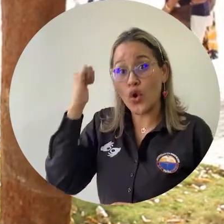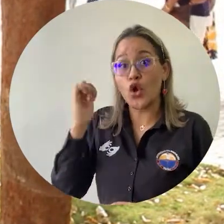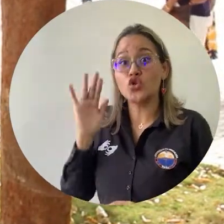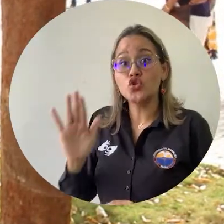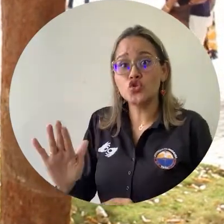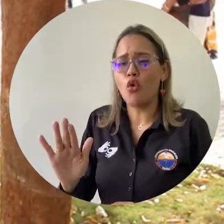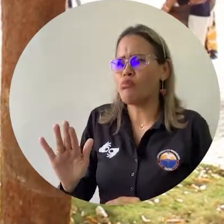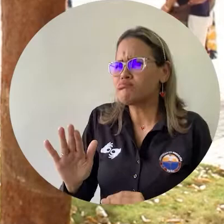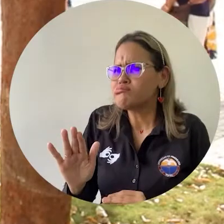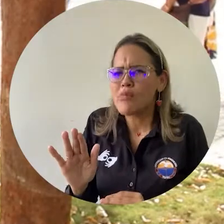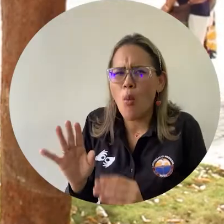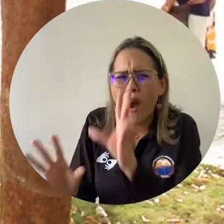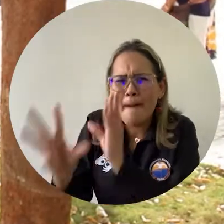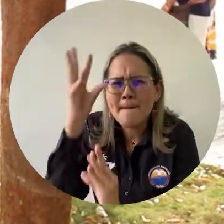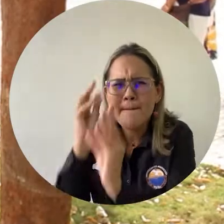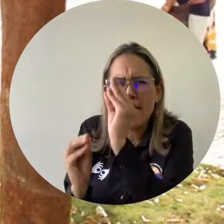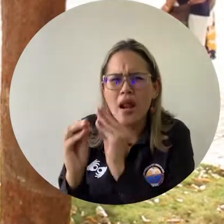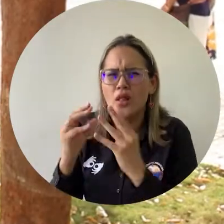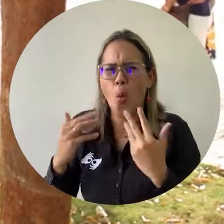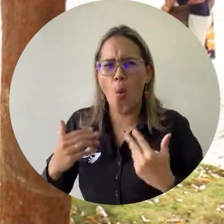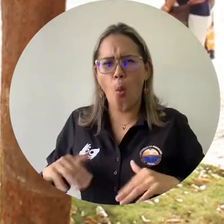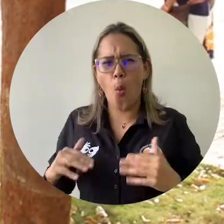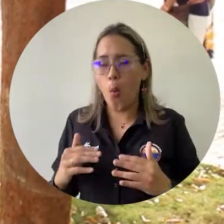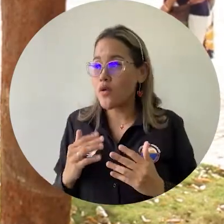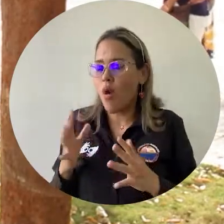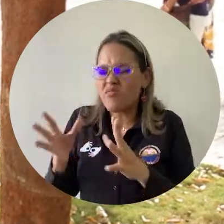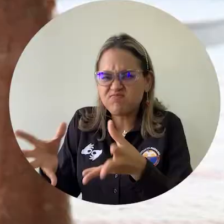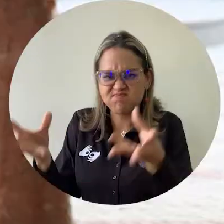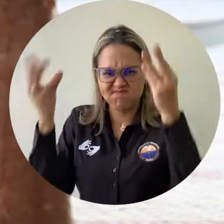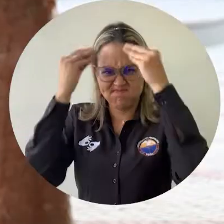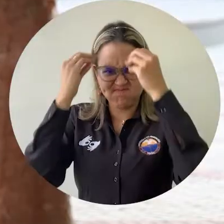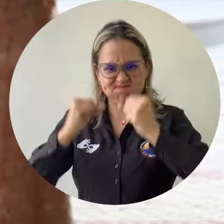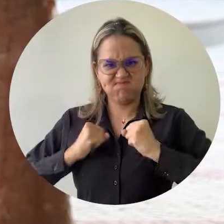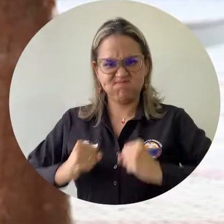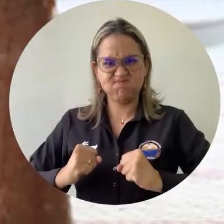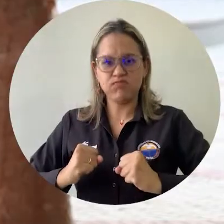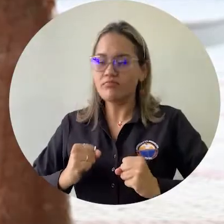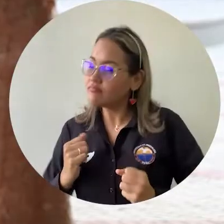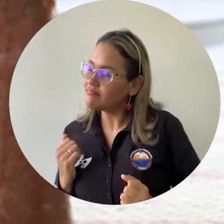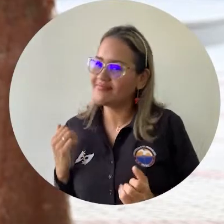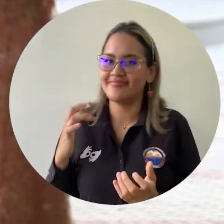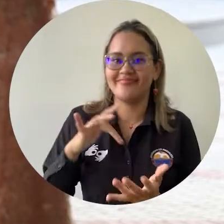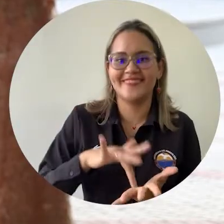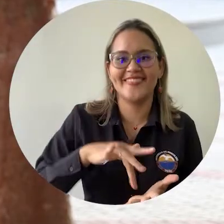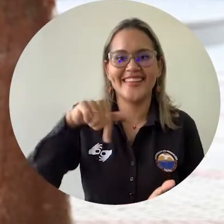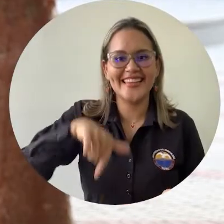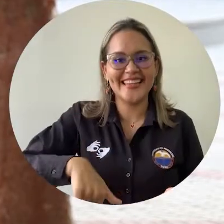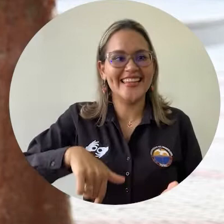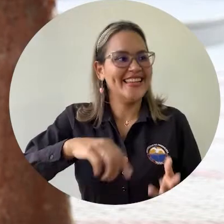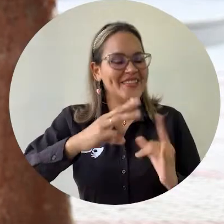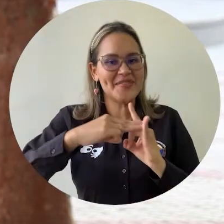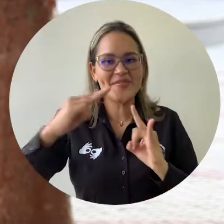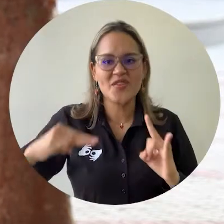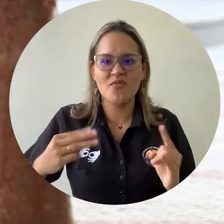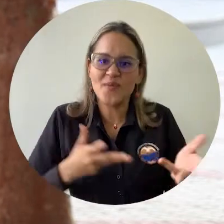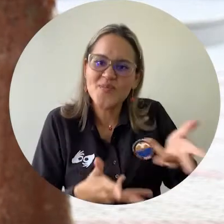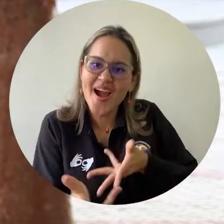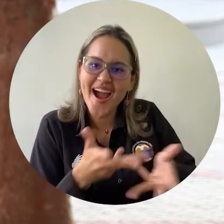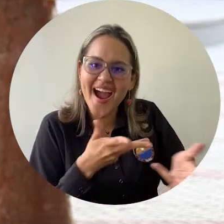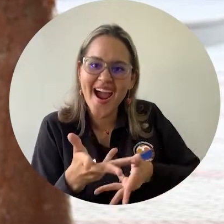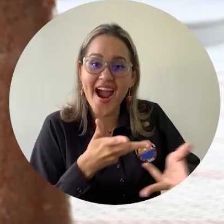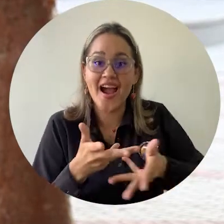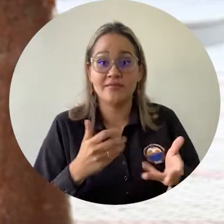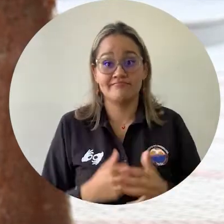de Butch y obviamente traer todo ese conocimiento a mi alma mater. El tener un intercambio, el tener un aporte